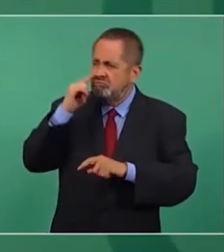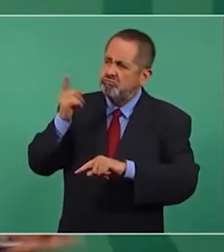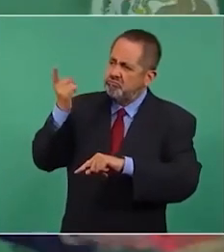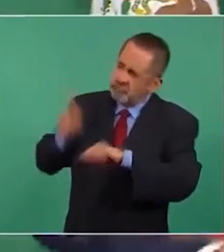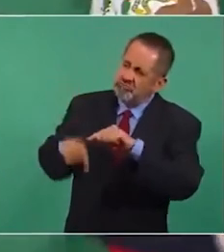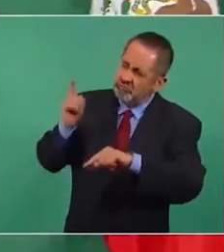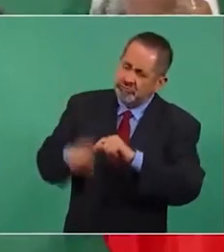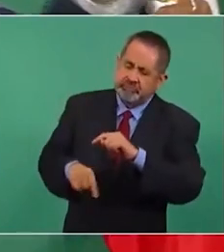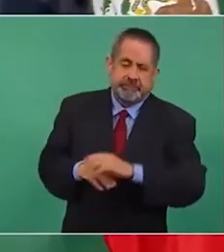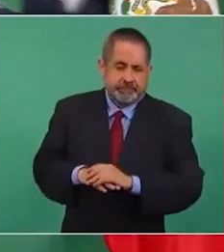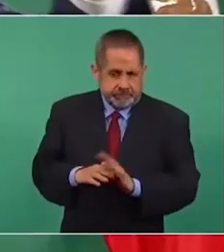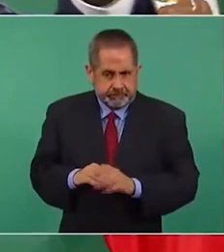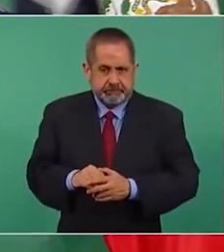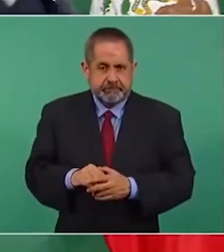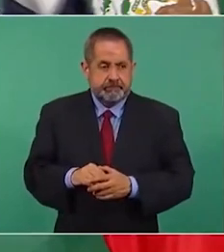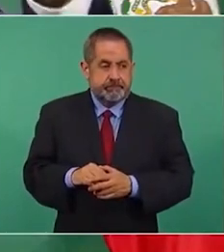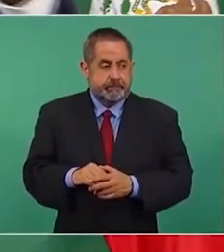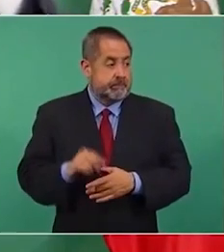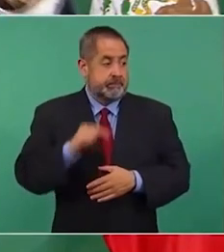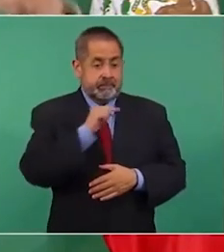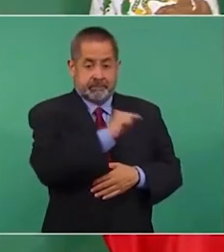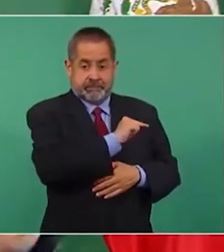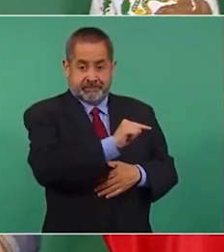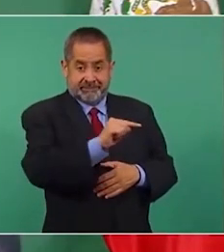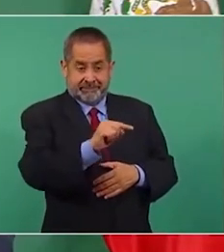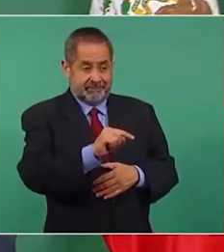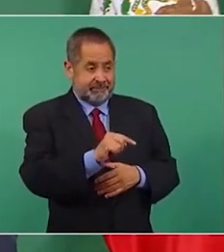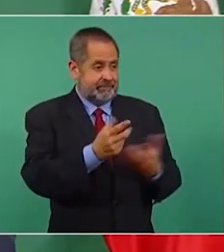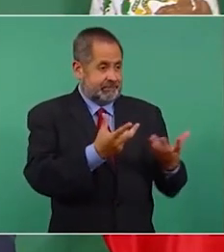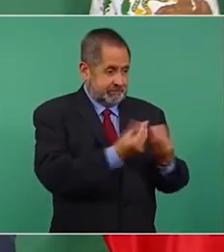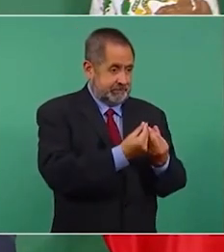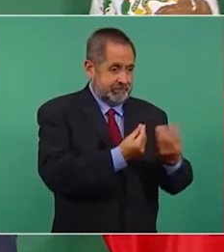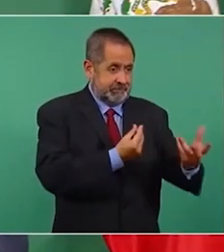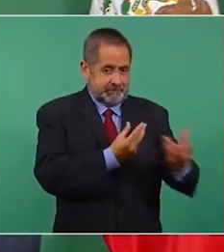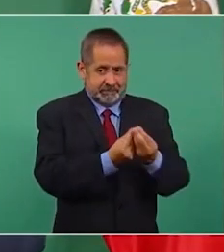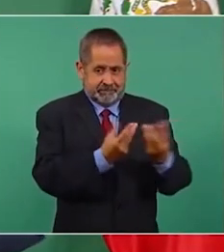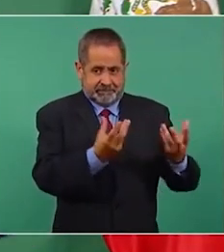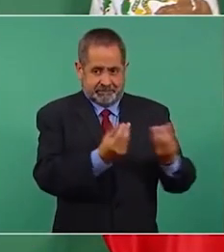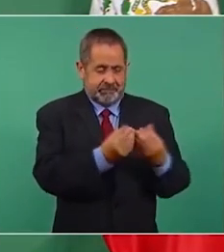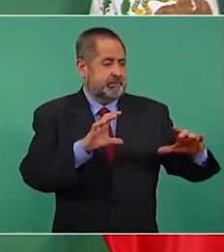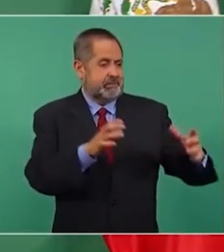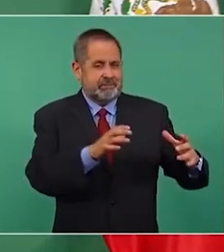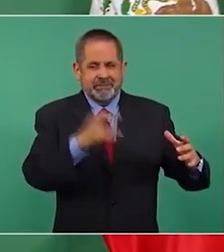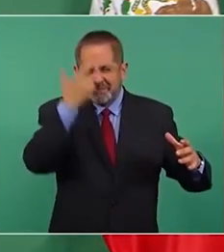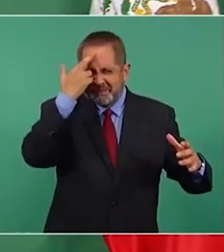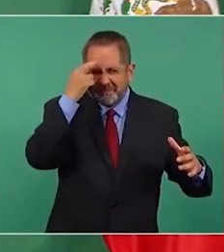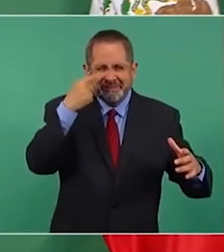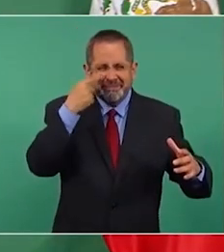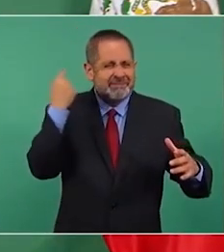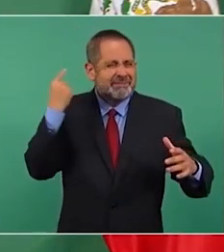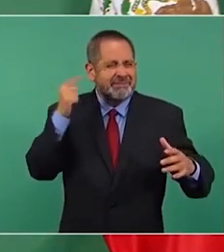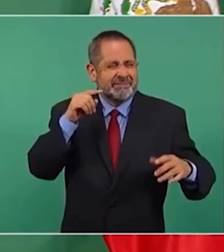luego se agrupan todos los conservadores, los que vimos en la foto